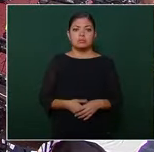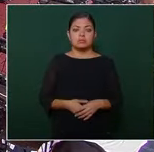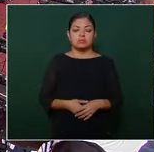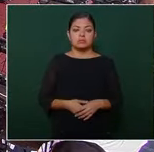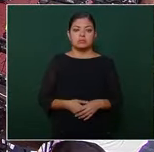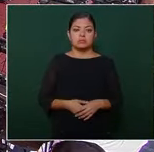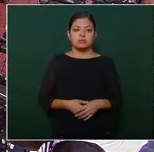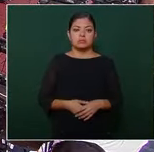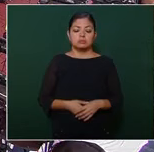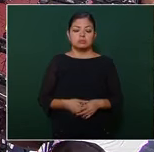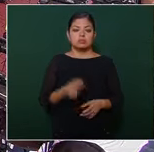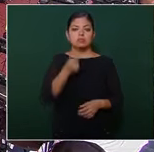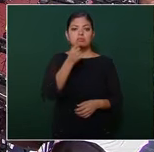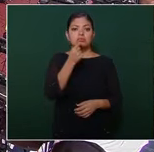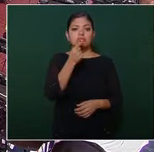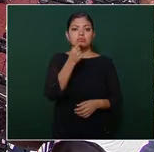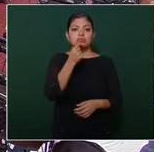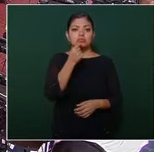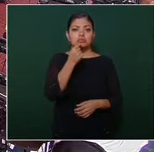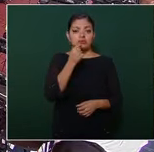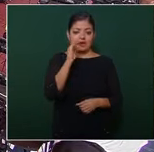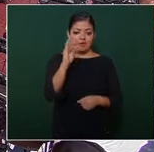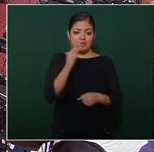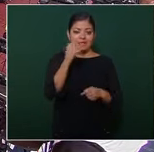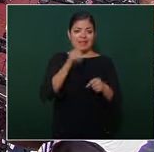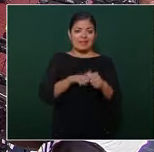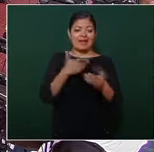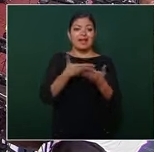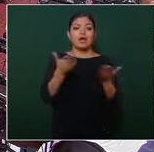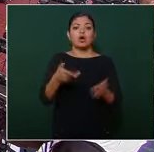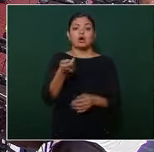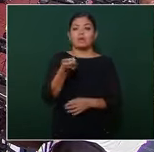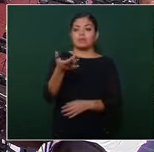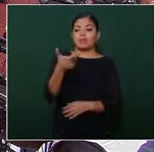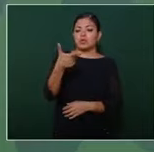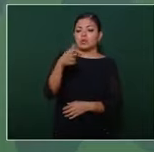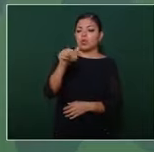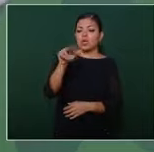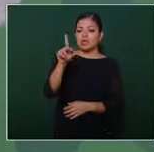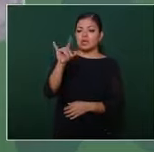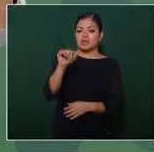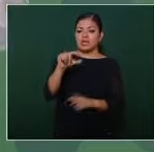la policía federal que ahora es guardia nacional claro que